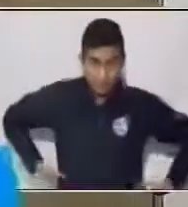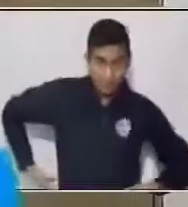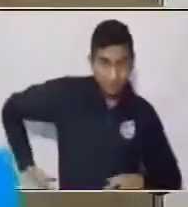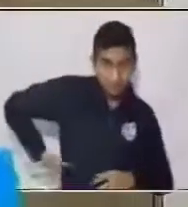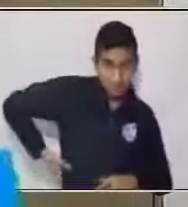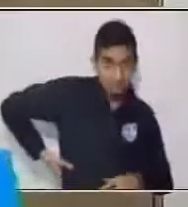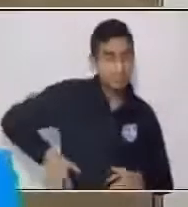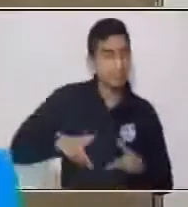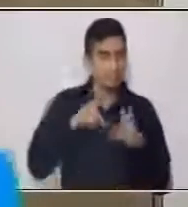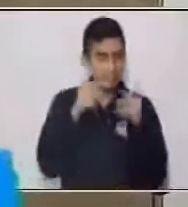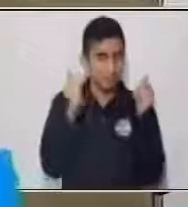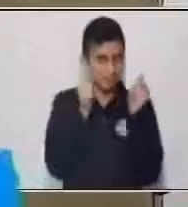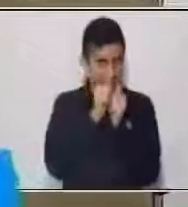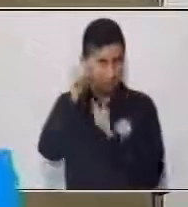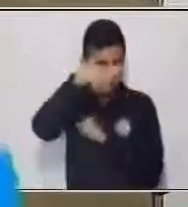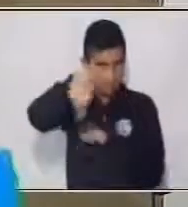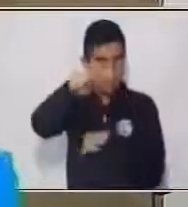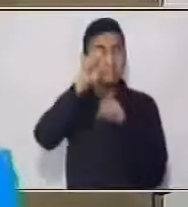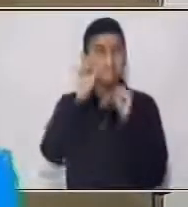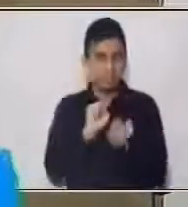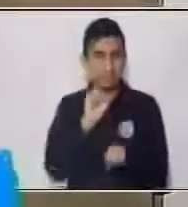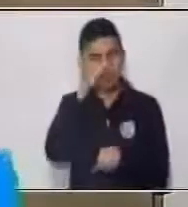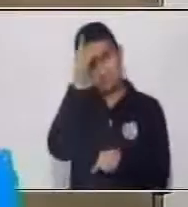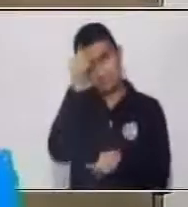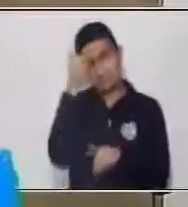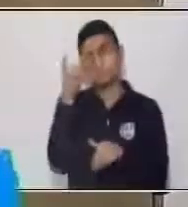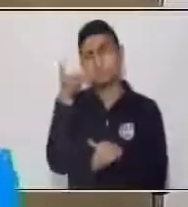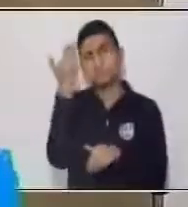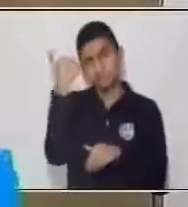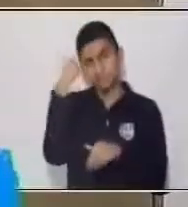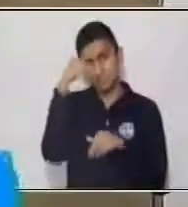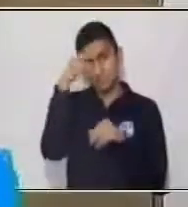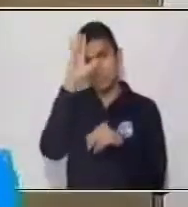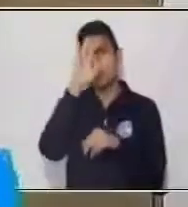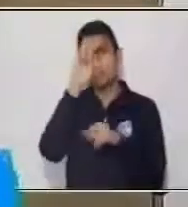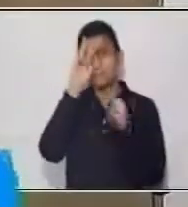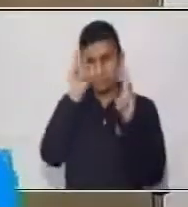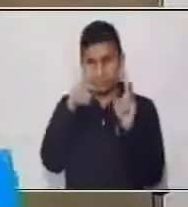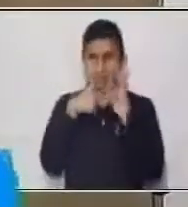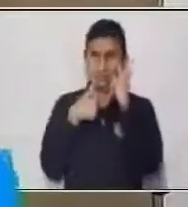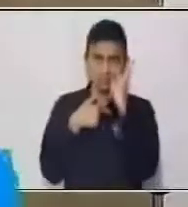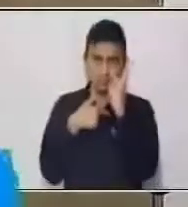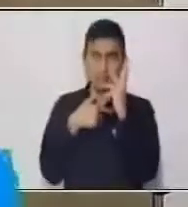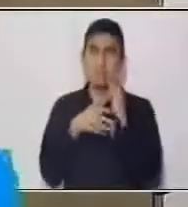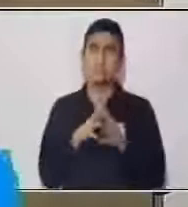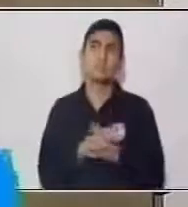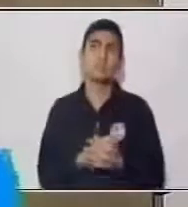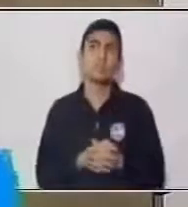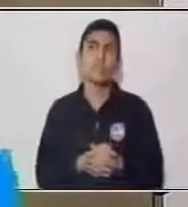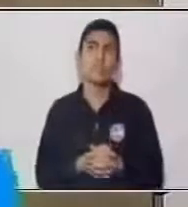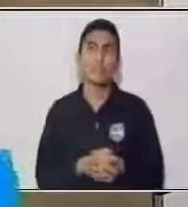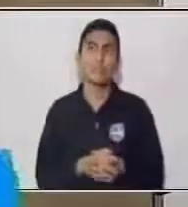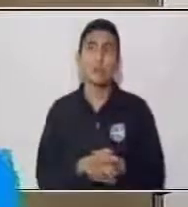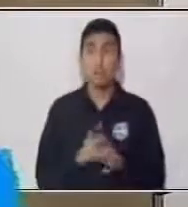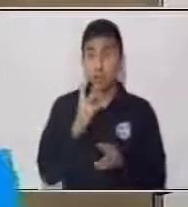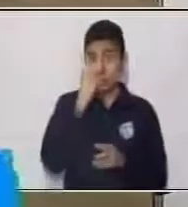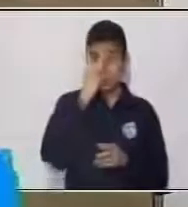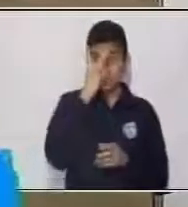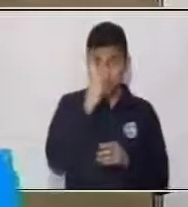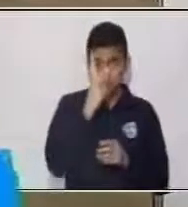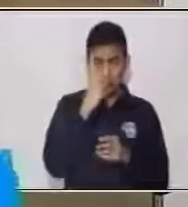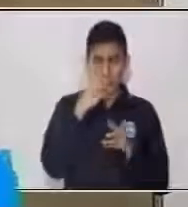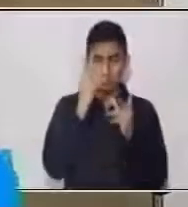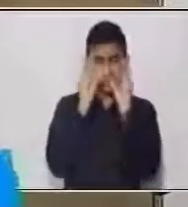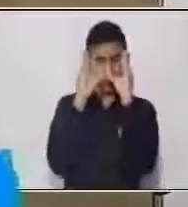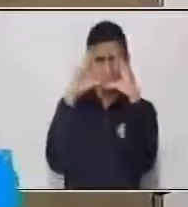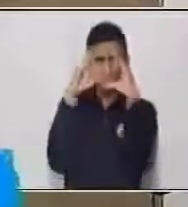junto con ustedes un poquito más acerca de estos dos órganos. Vamos a leer. Son dos órganos